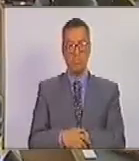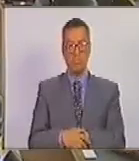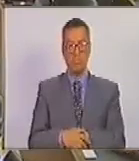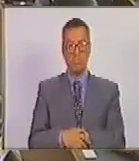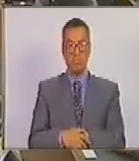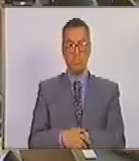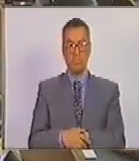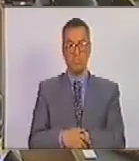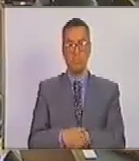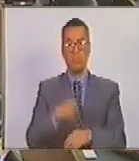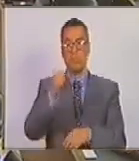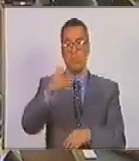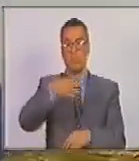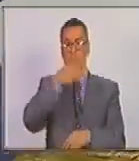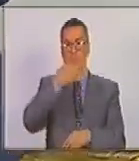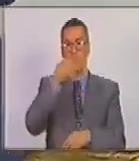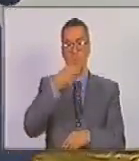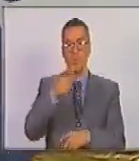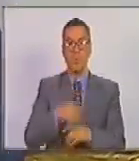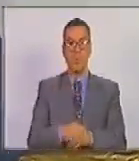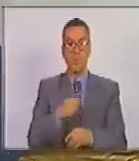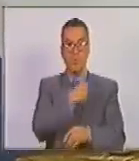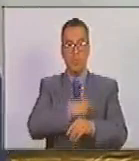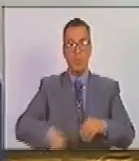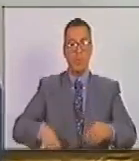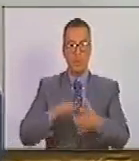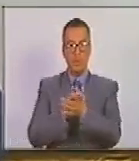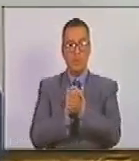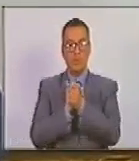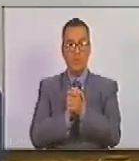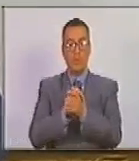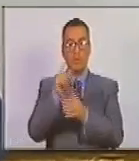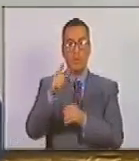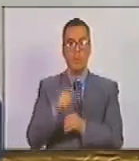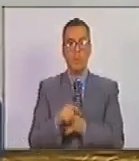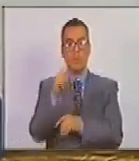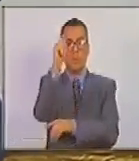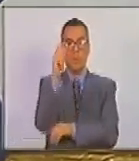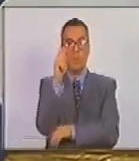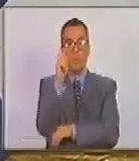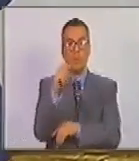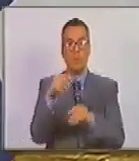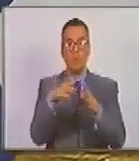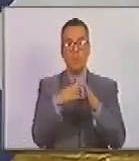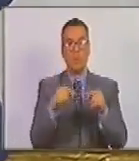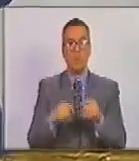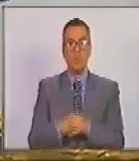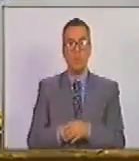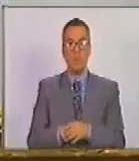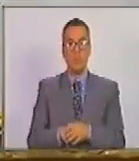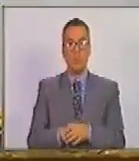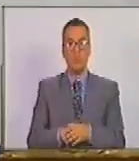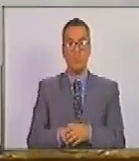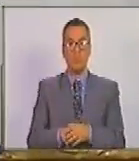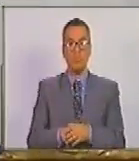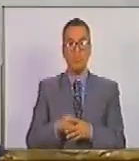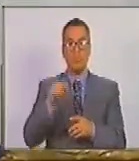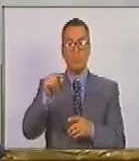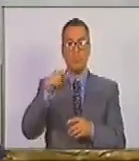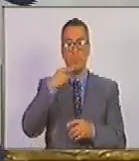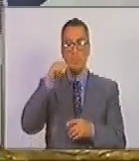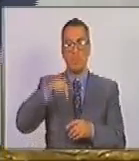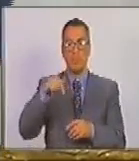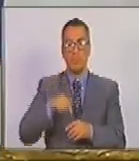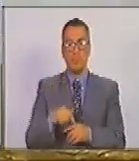y buenas tardes presidente colegas parlamentarios y parlamentarias es propicio